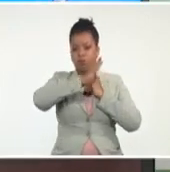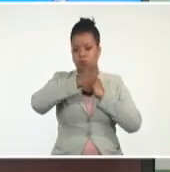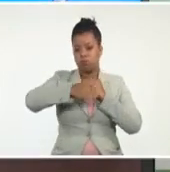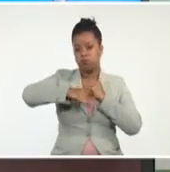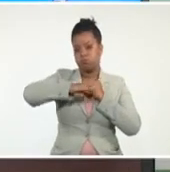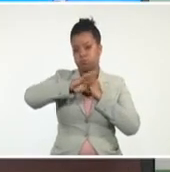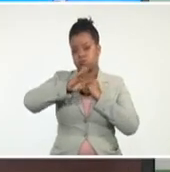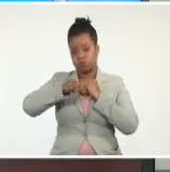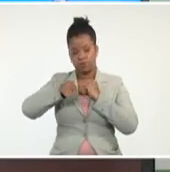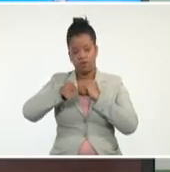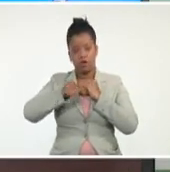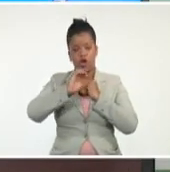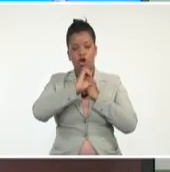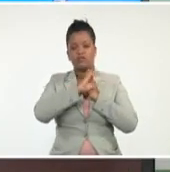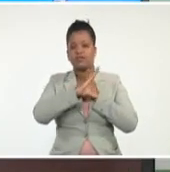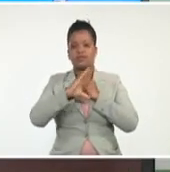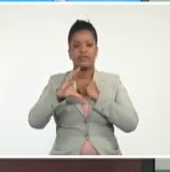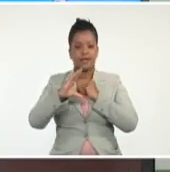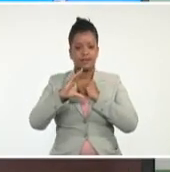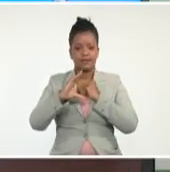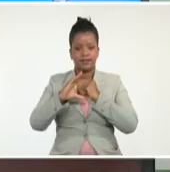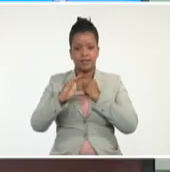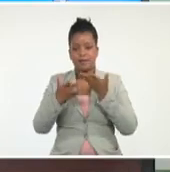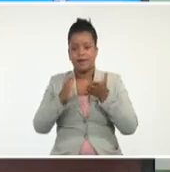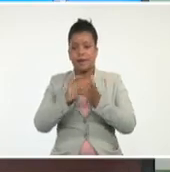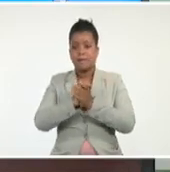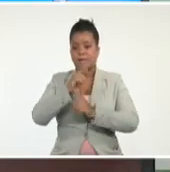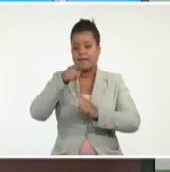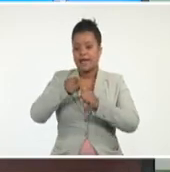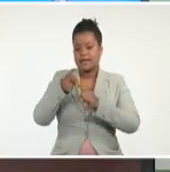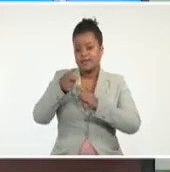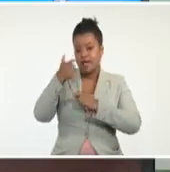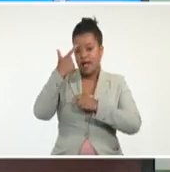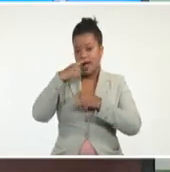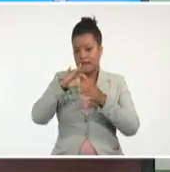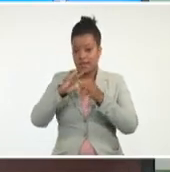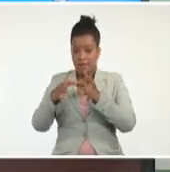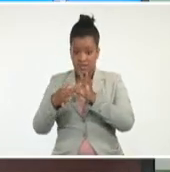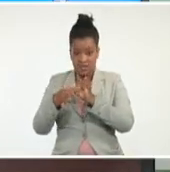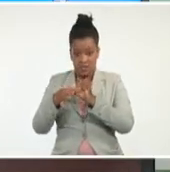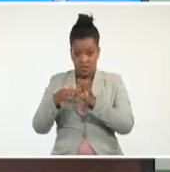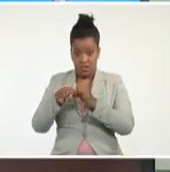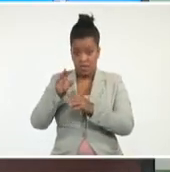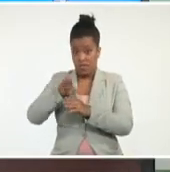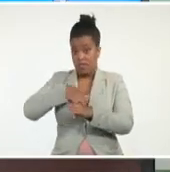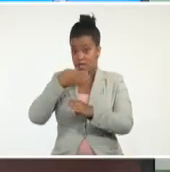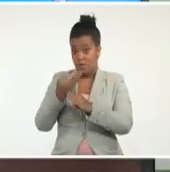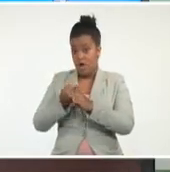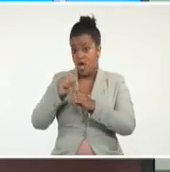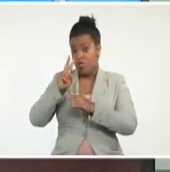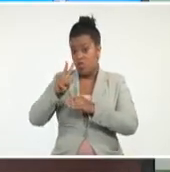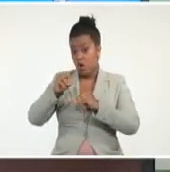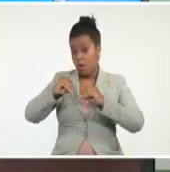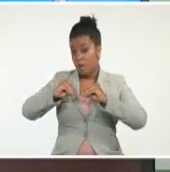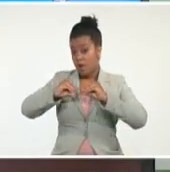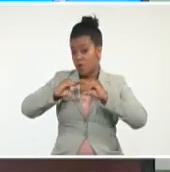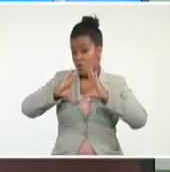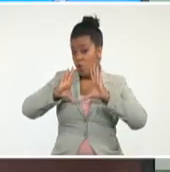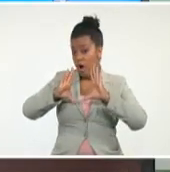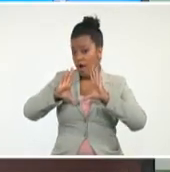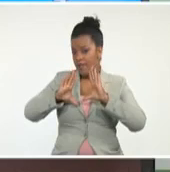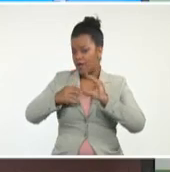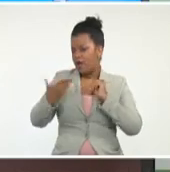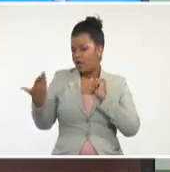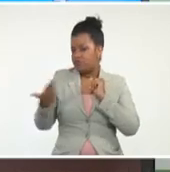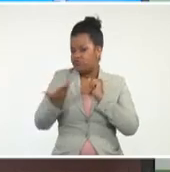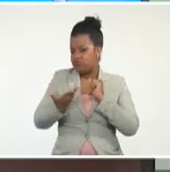por un punto aquí entre Matanza y Artemisa. Y después ya, a las 2 de la mañana, va a ir acelerando su movimiento